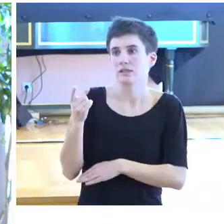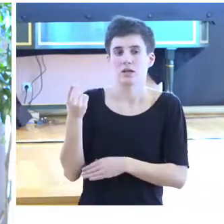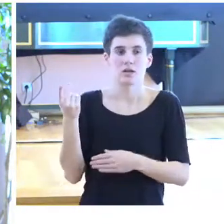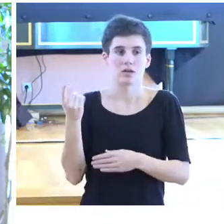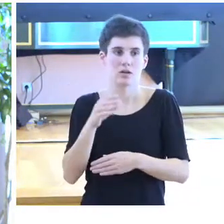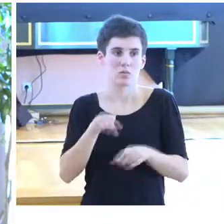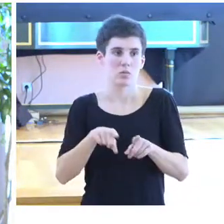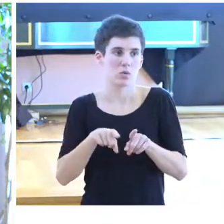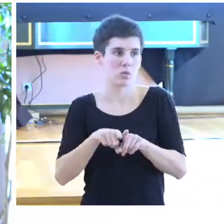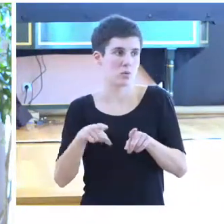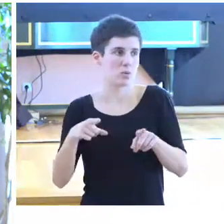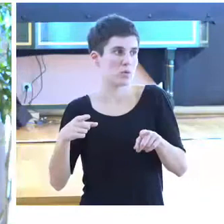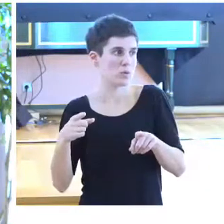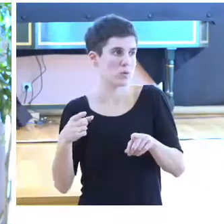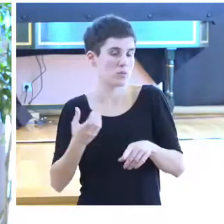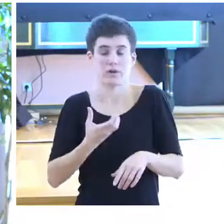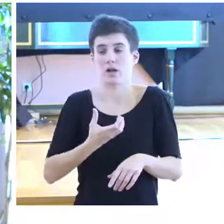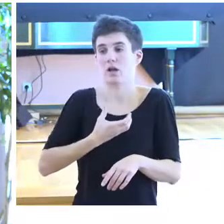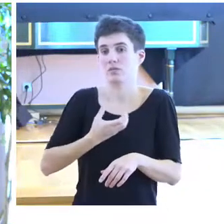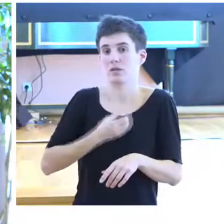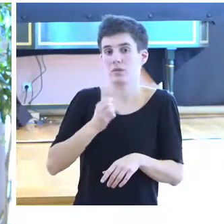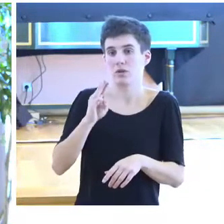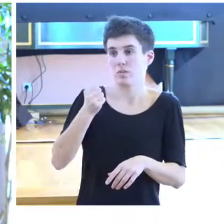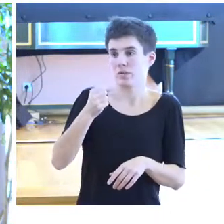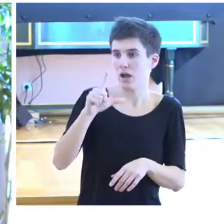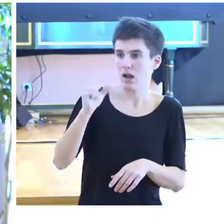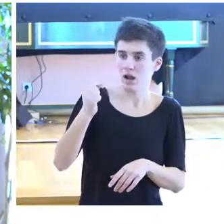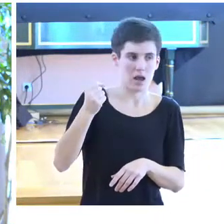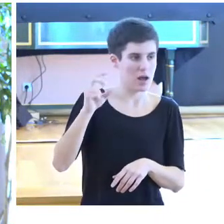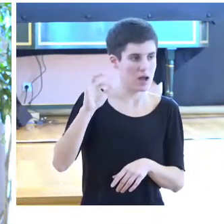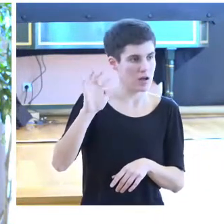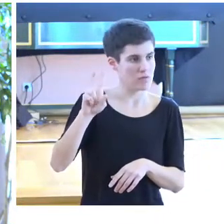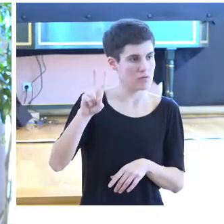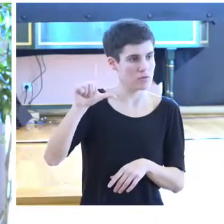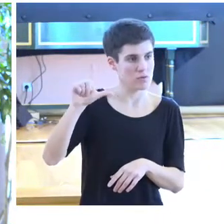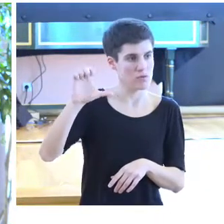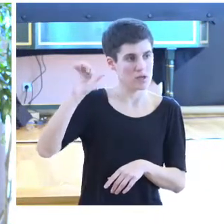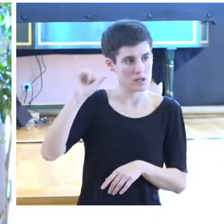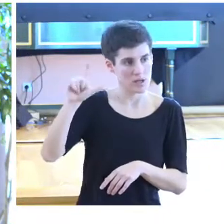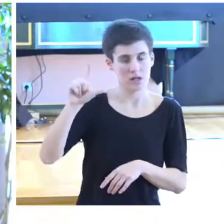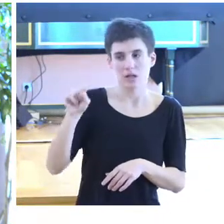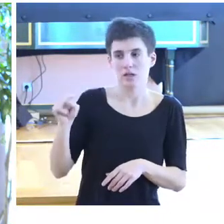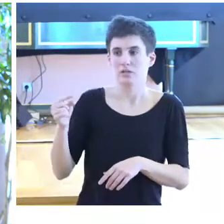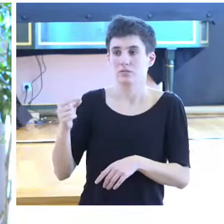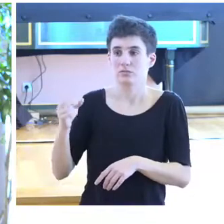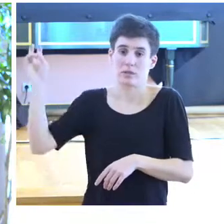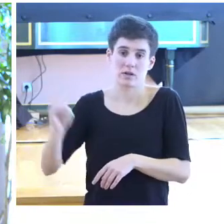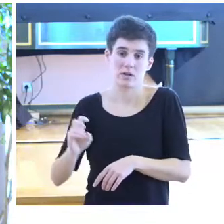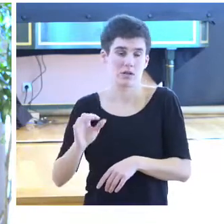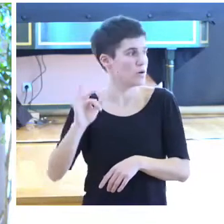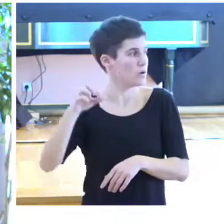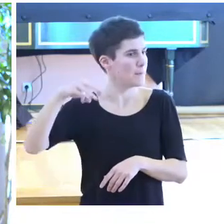acción que toma el Ayuntamiento de Palafruyel. Y para eso está con nosotros Meritxel Caral, que es la